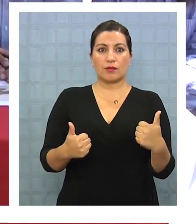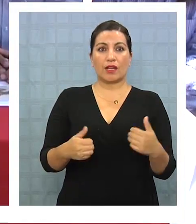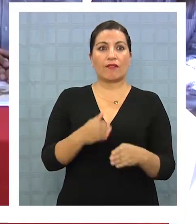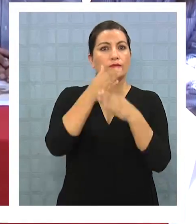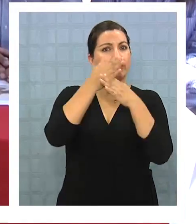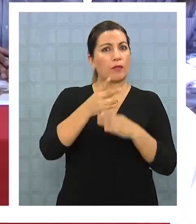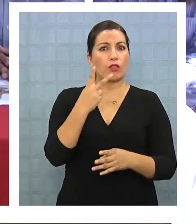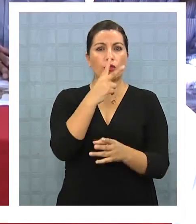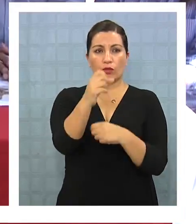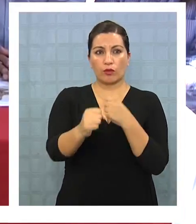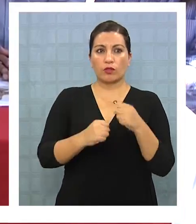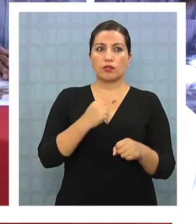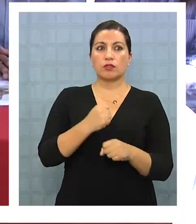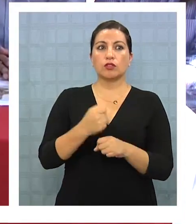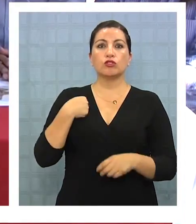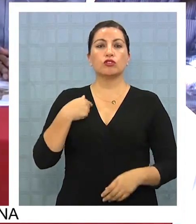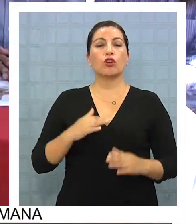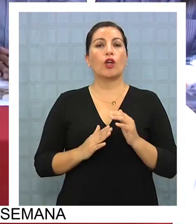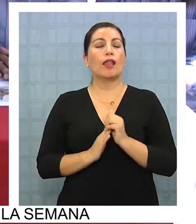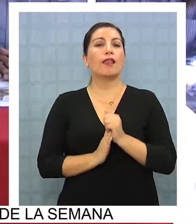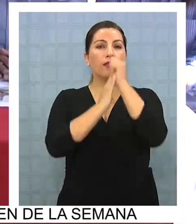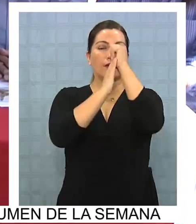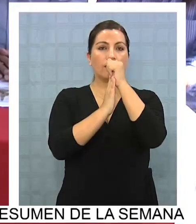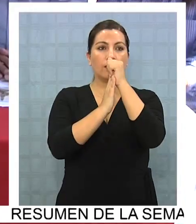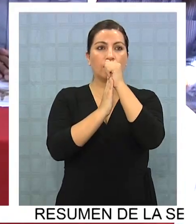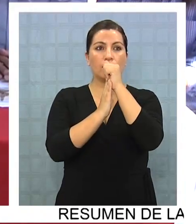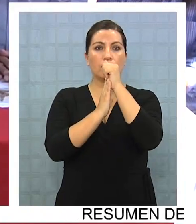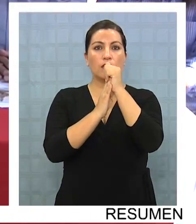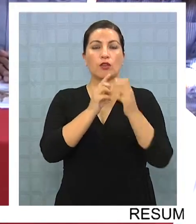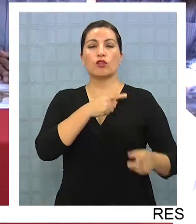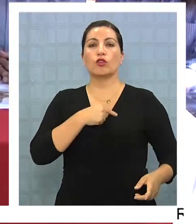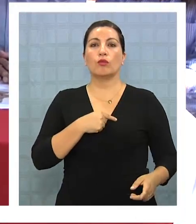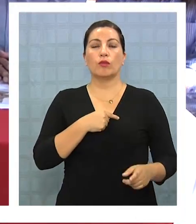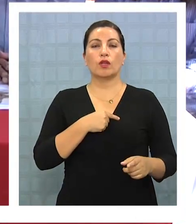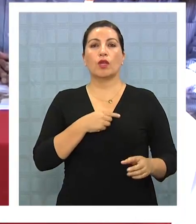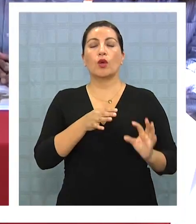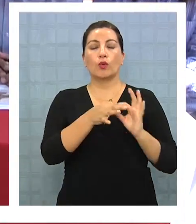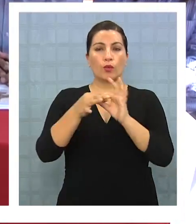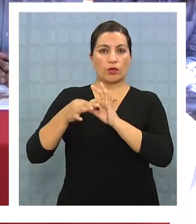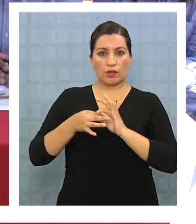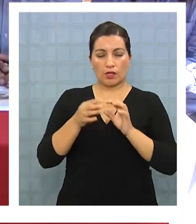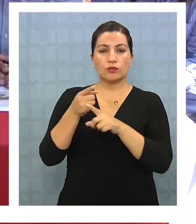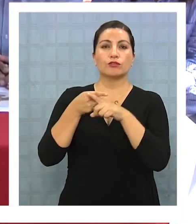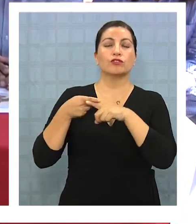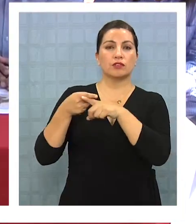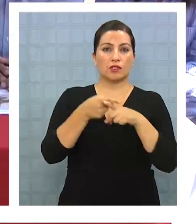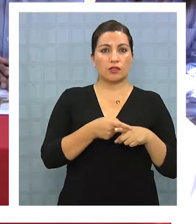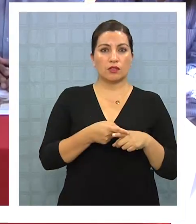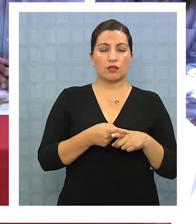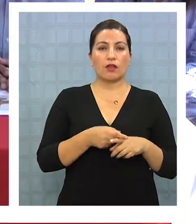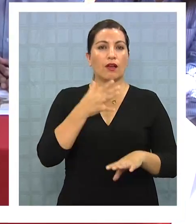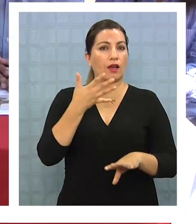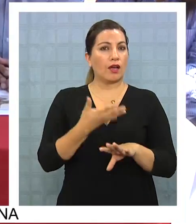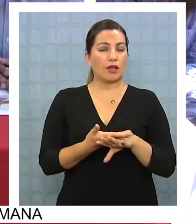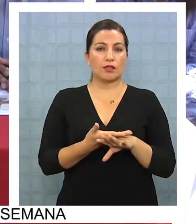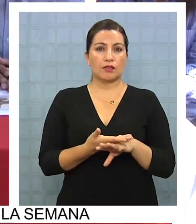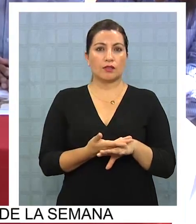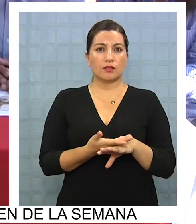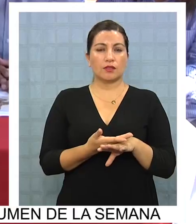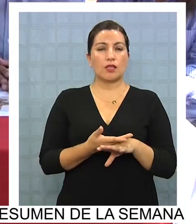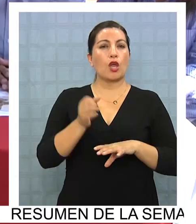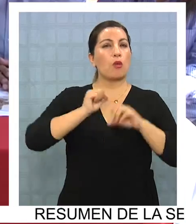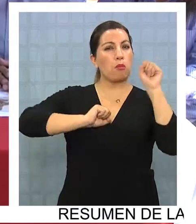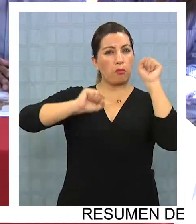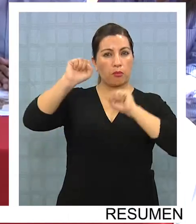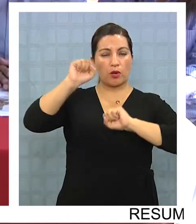años. Y yo voy liderando una lista que se denomina Unidad Socialista, que está integrada, yo diría, por los sectores orgánicos y políticamente